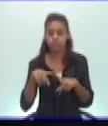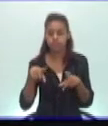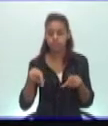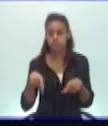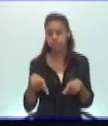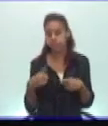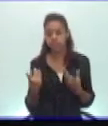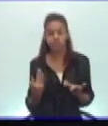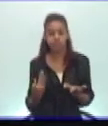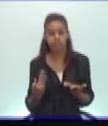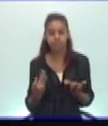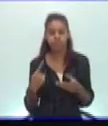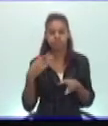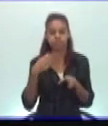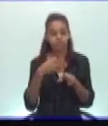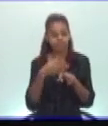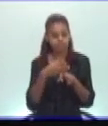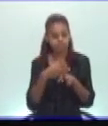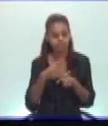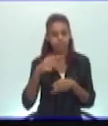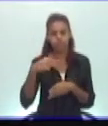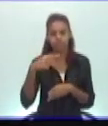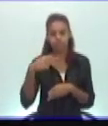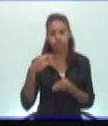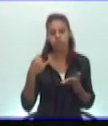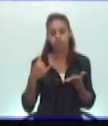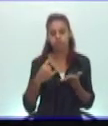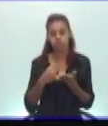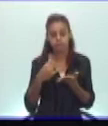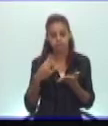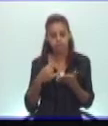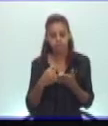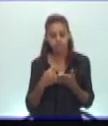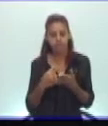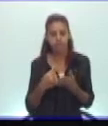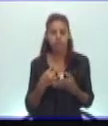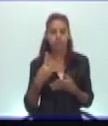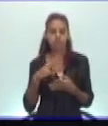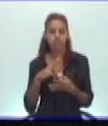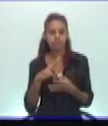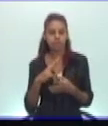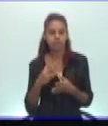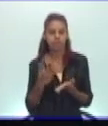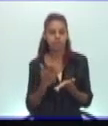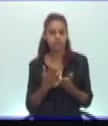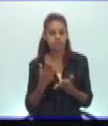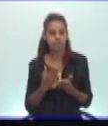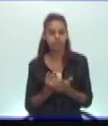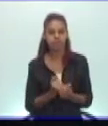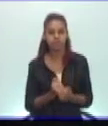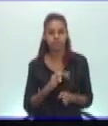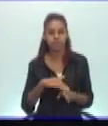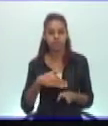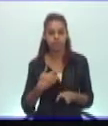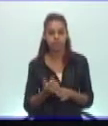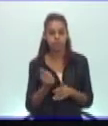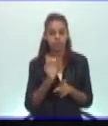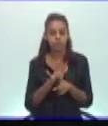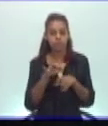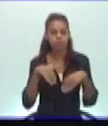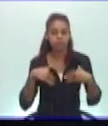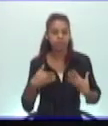a también continuar abordando el miércoles cuando trabajemos en el segundo espacio televisivo que vamos a tener y vamos a comenzar hoy con